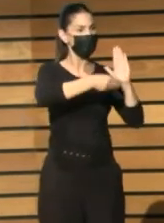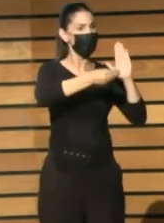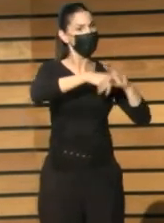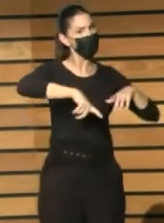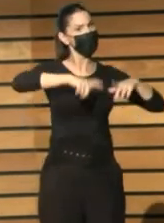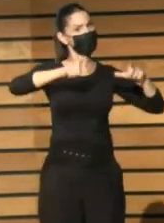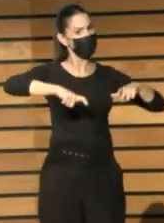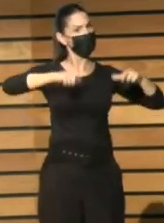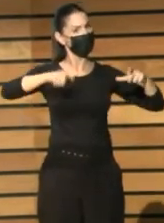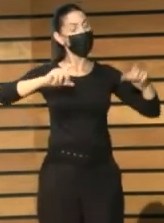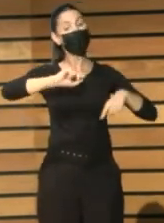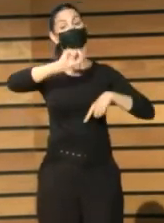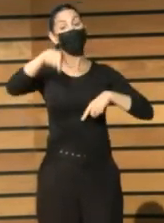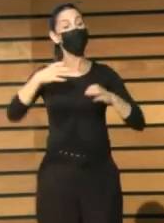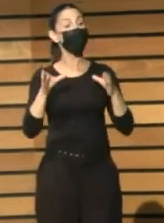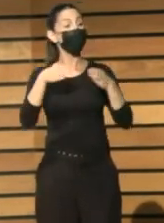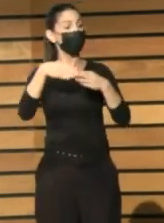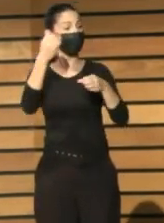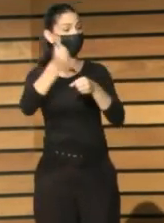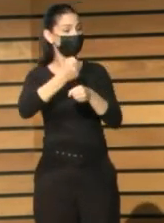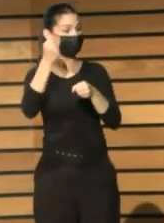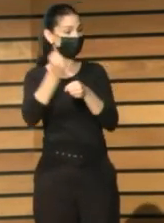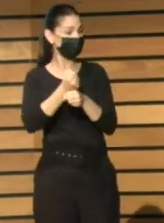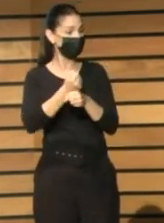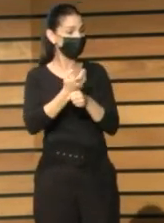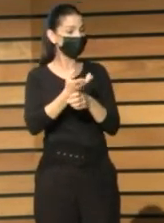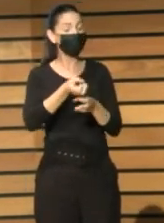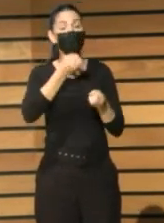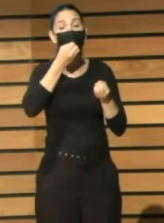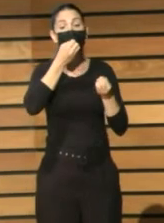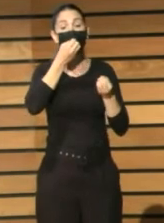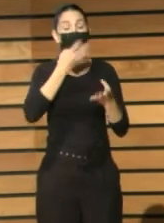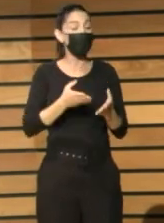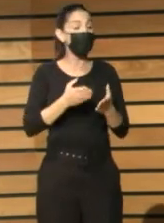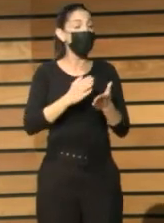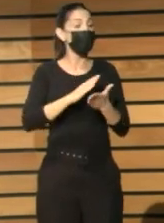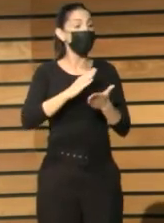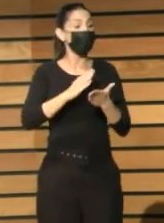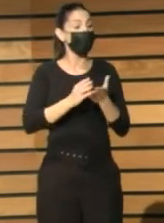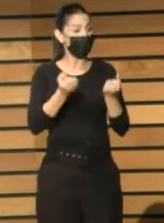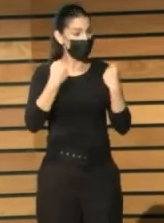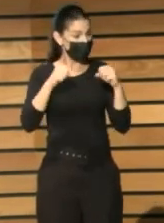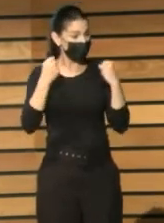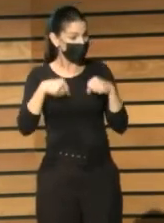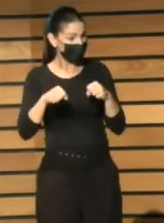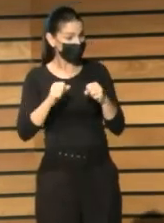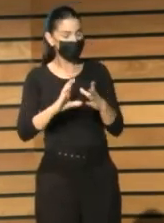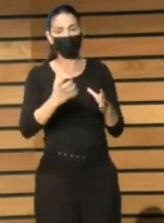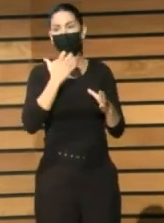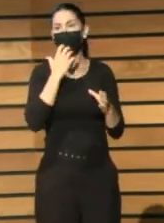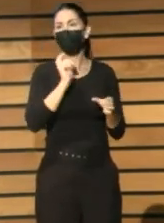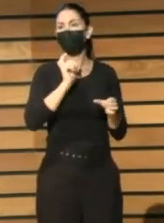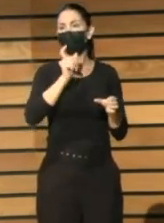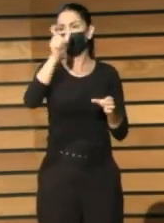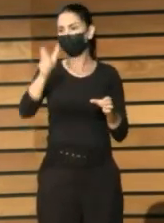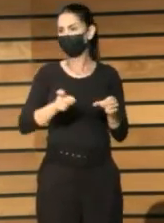después creamos creamos un grupo de trabajo, el grupo de trabajo de buenas prácticas en digitalización, en el que participaba, por ejemplo,